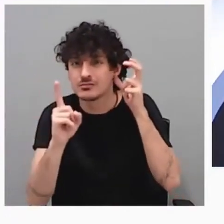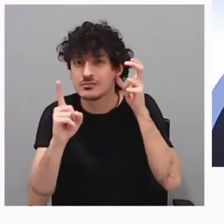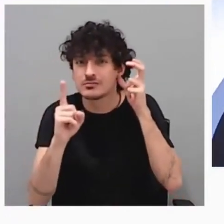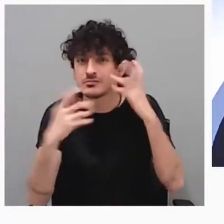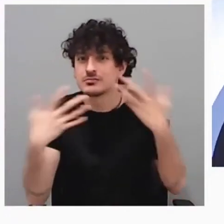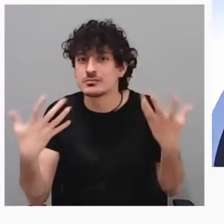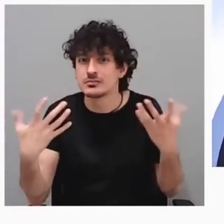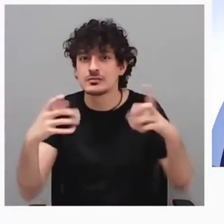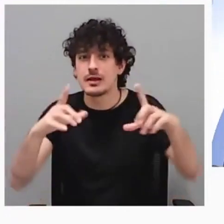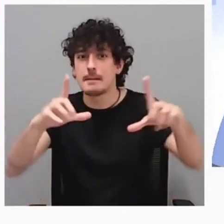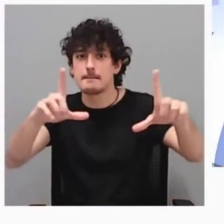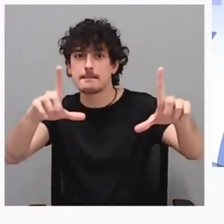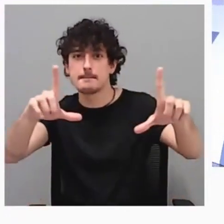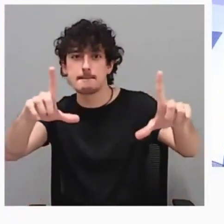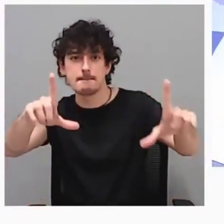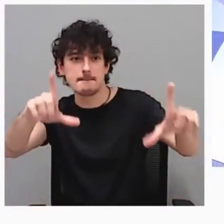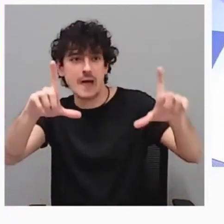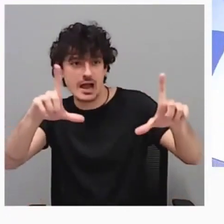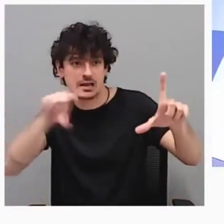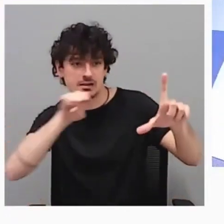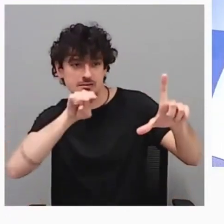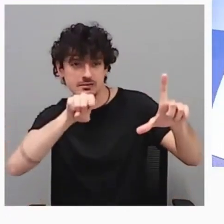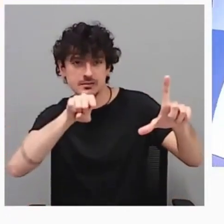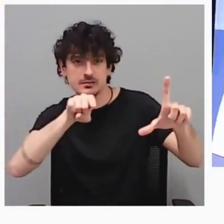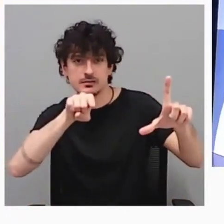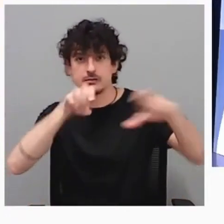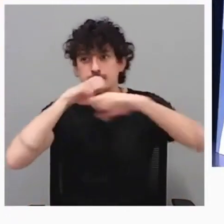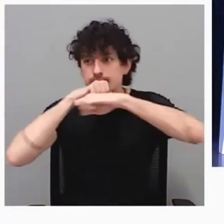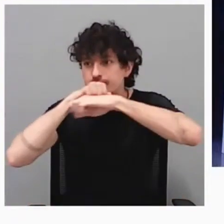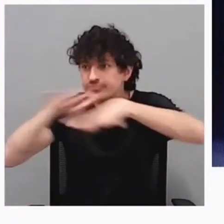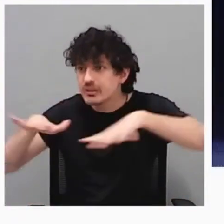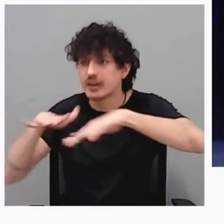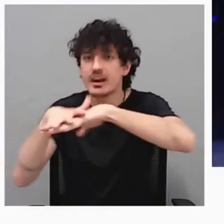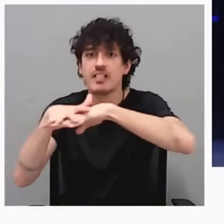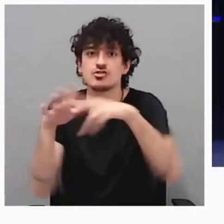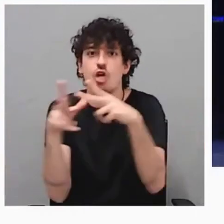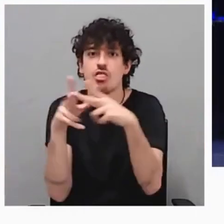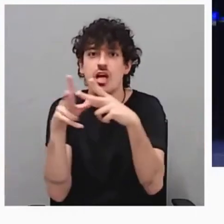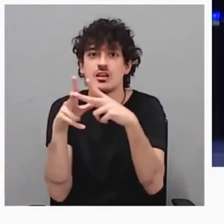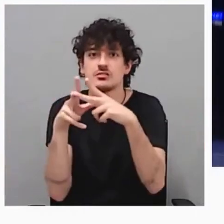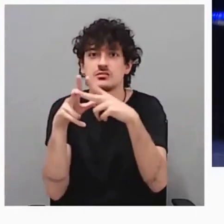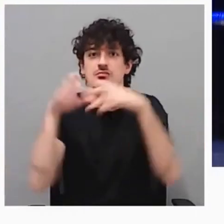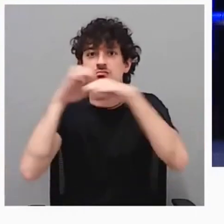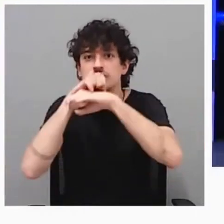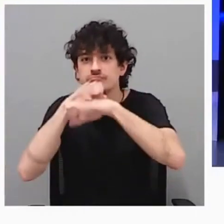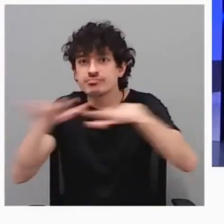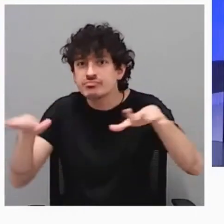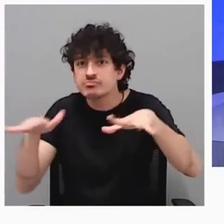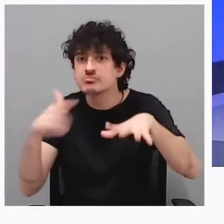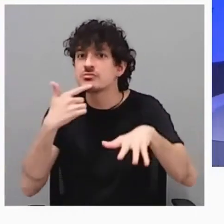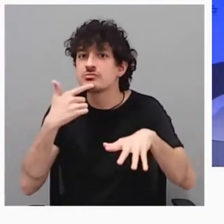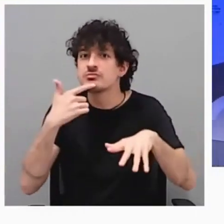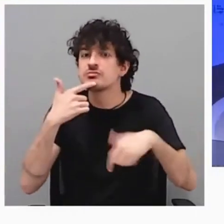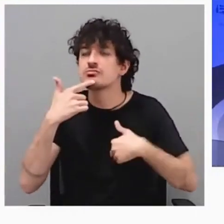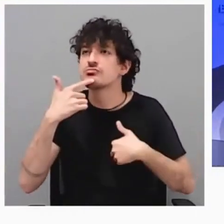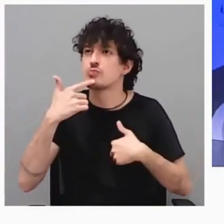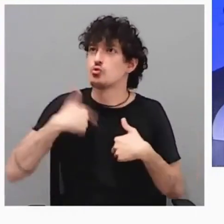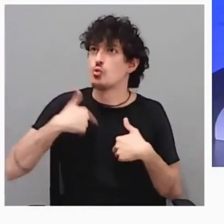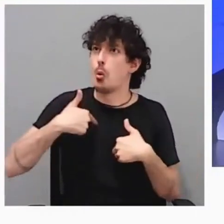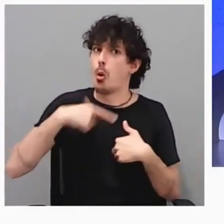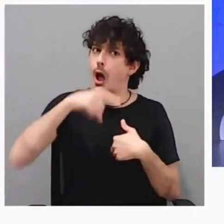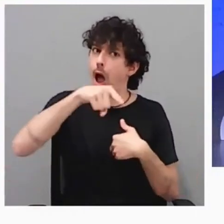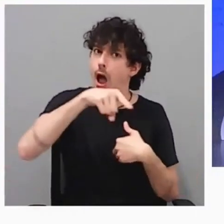imagen para poderla luego transmitir a nuestras redes sociales o para decir que hemos estado. Y realmente no